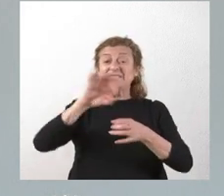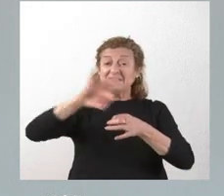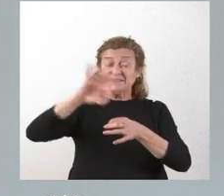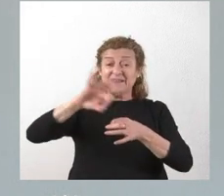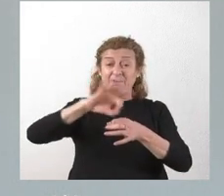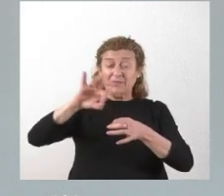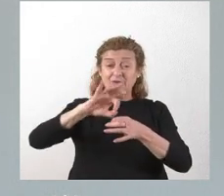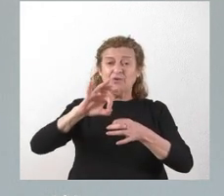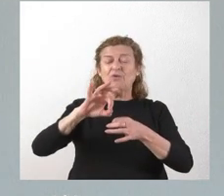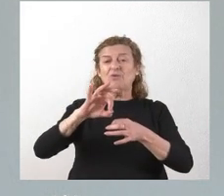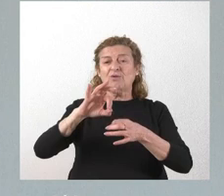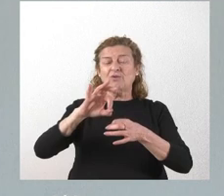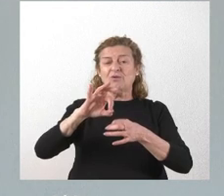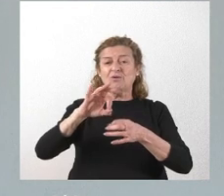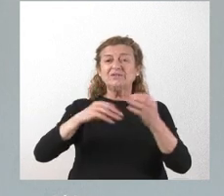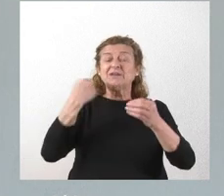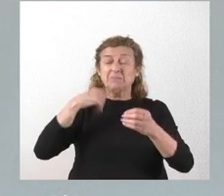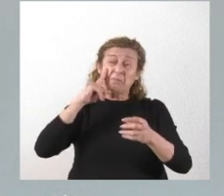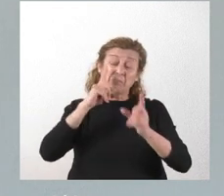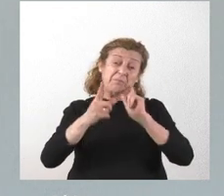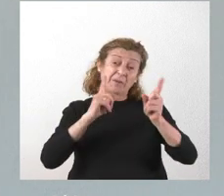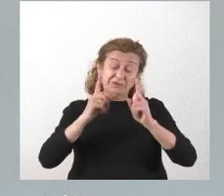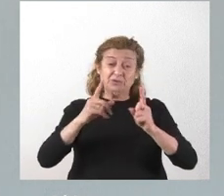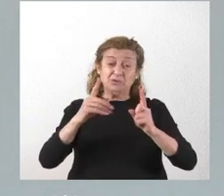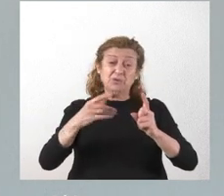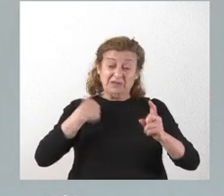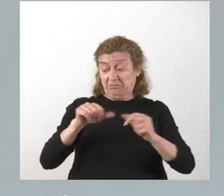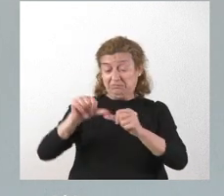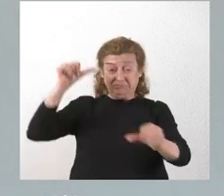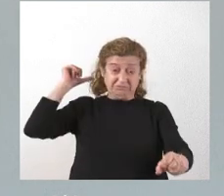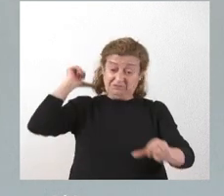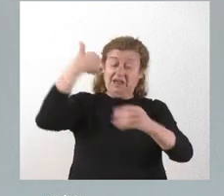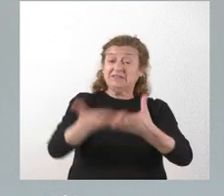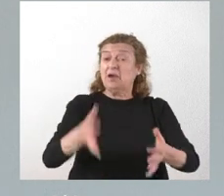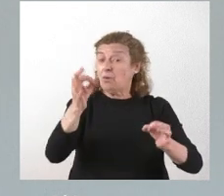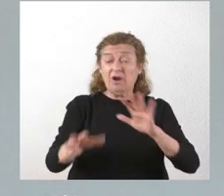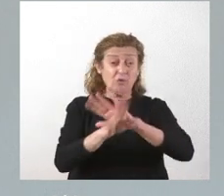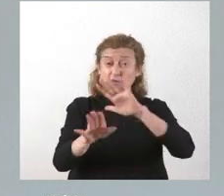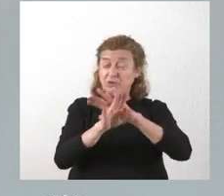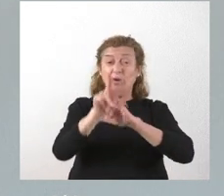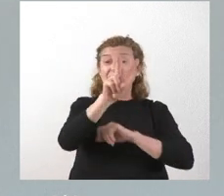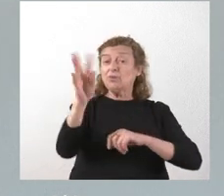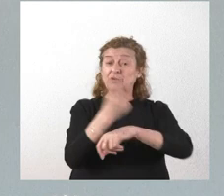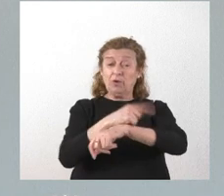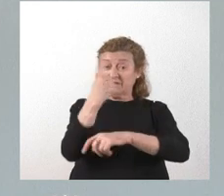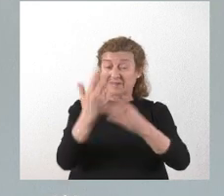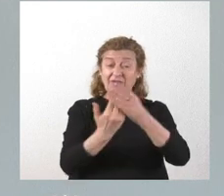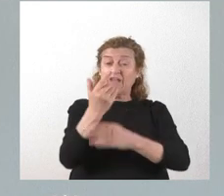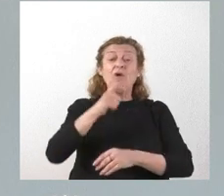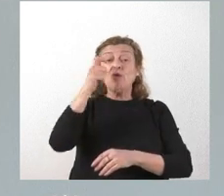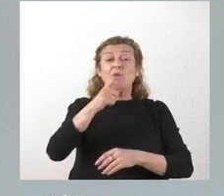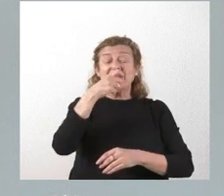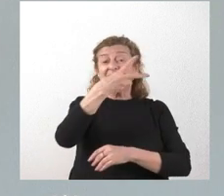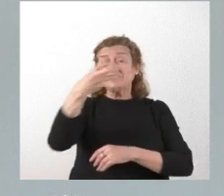se ha previsto que se ha prestado, como hasta ahora, de forma continua a las 24 horas al día durante los